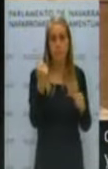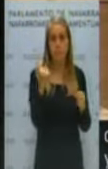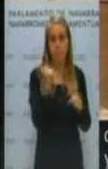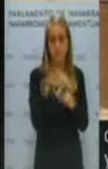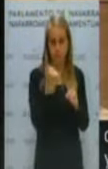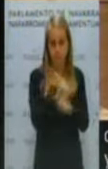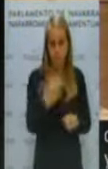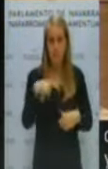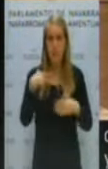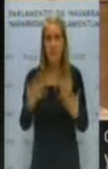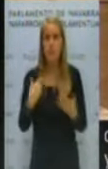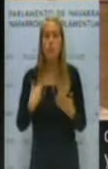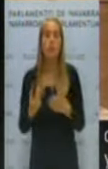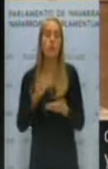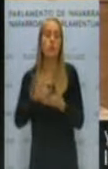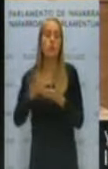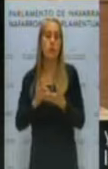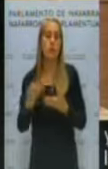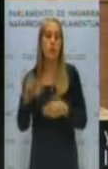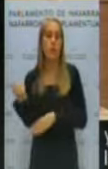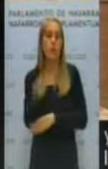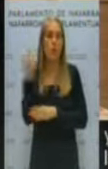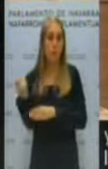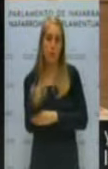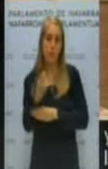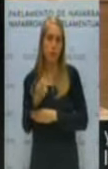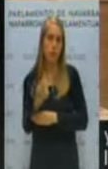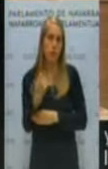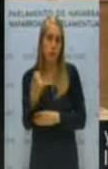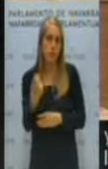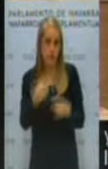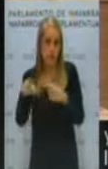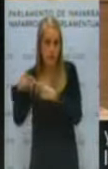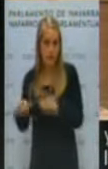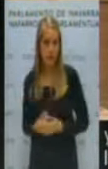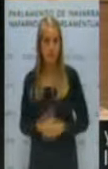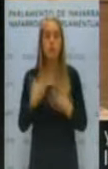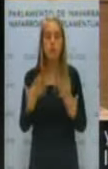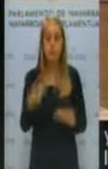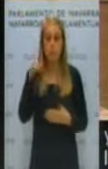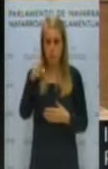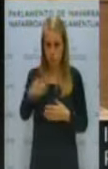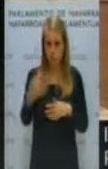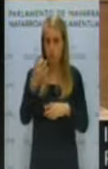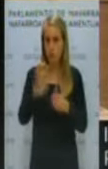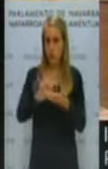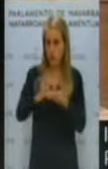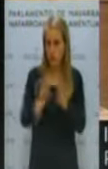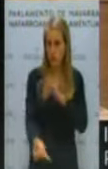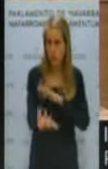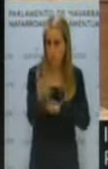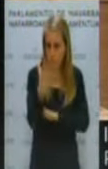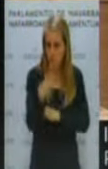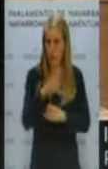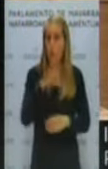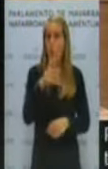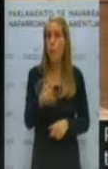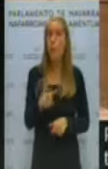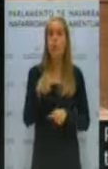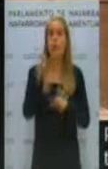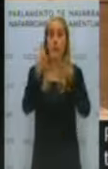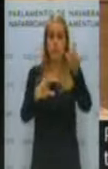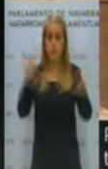prestaciones del servicio de bomberos. Por tanto, ¿usted crea este servicio porque tengamos número de efectivos